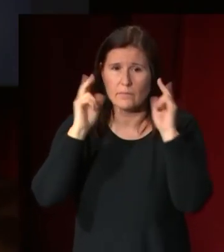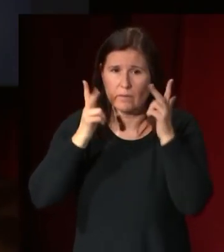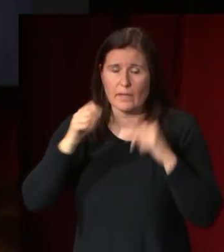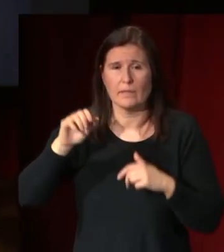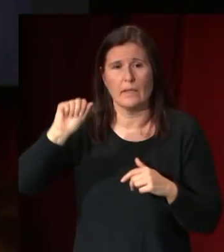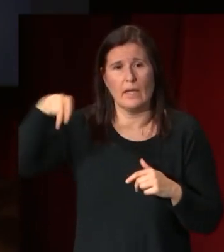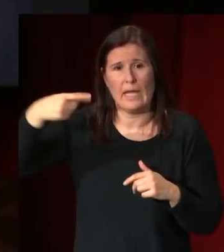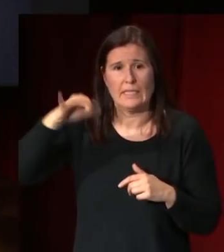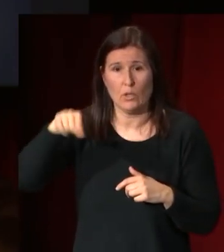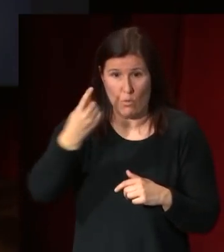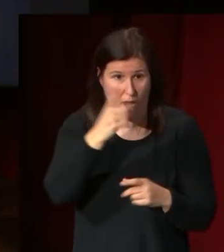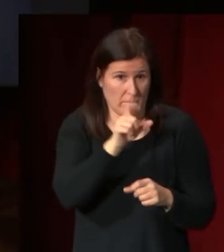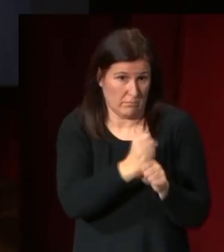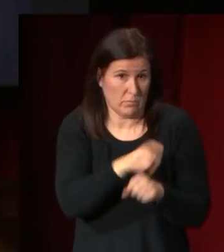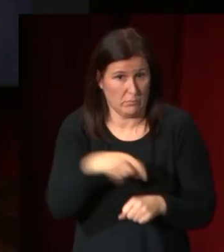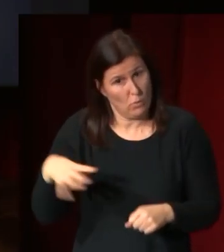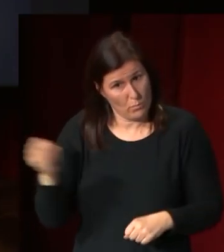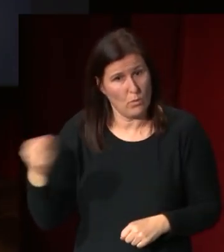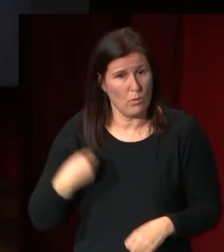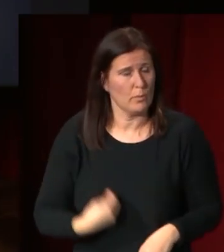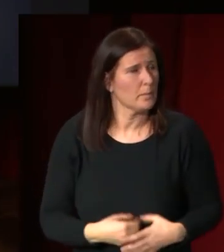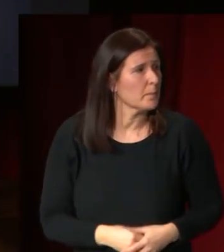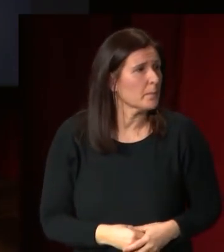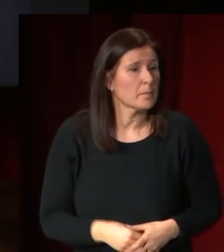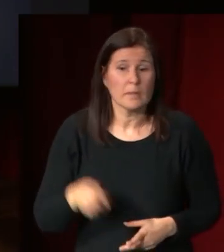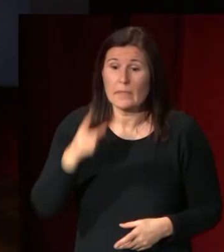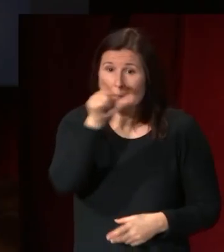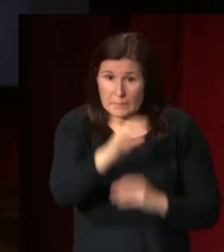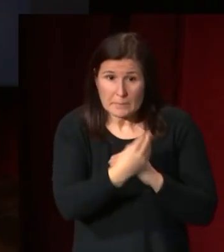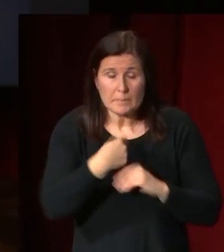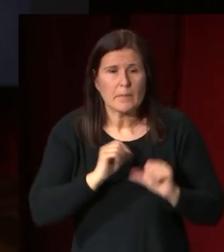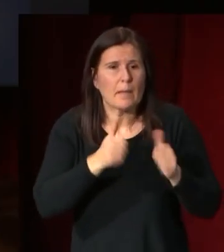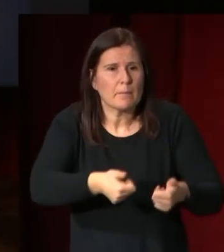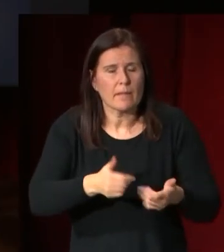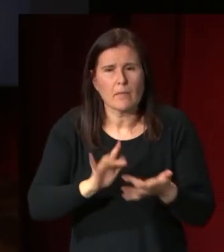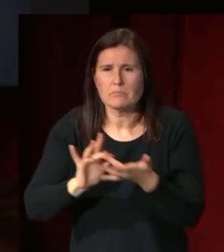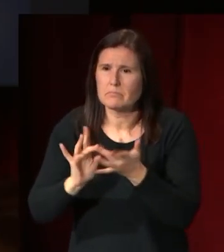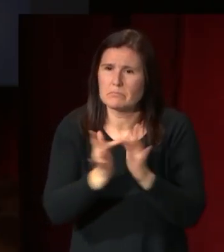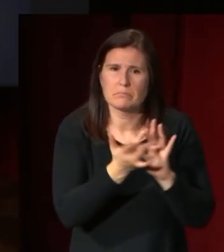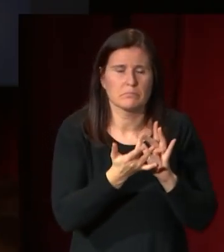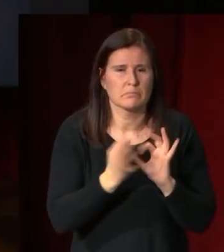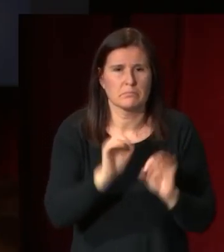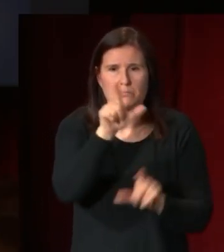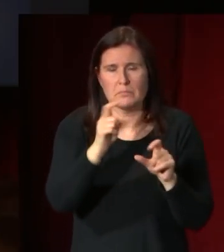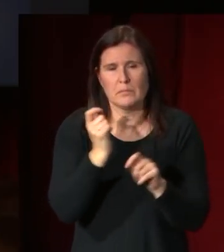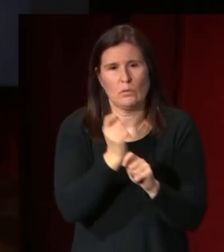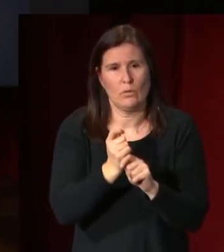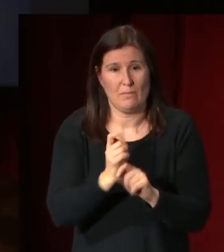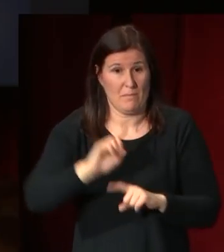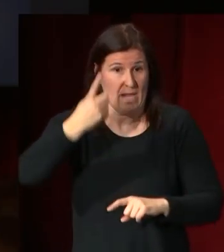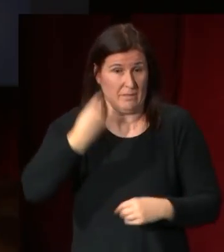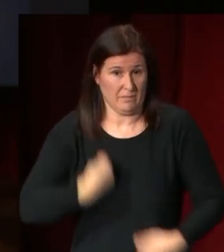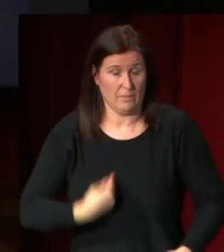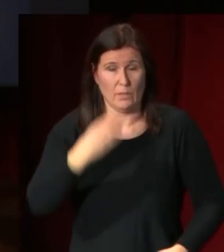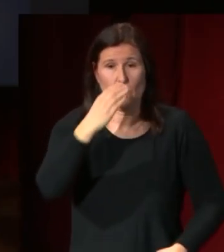compró de manera que él inicia una relación con los escultores particularmente con Álvarez Cubero y